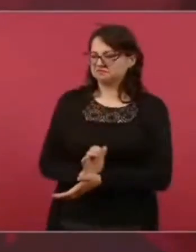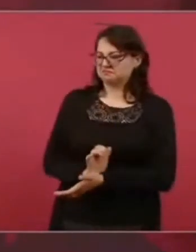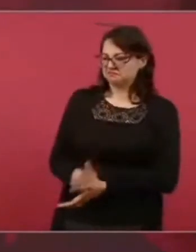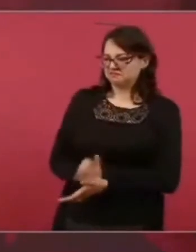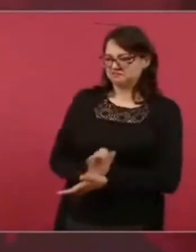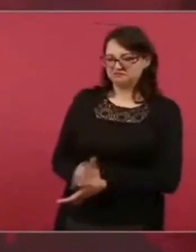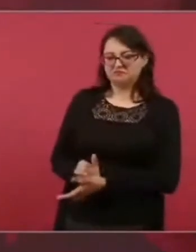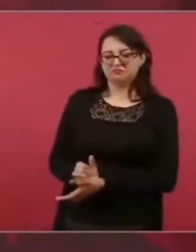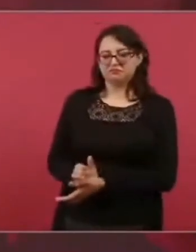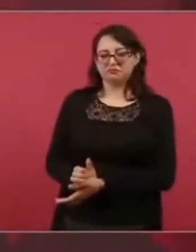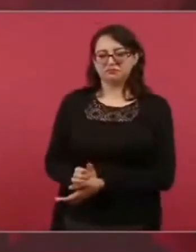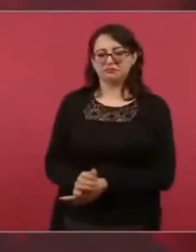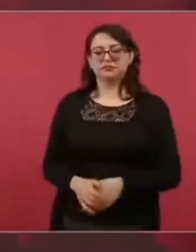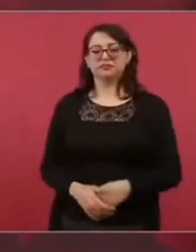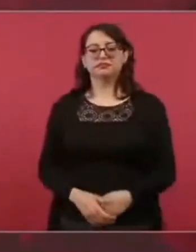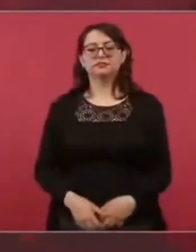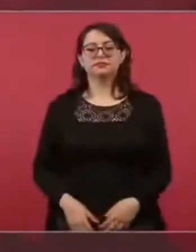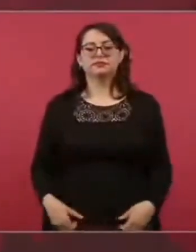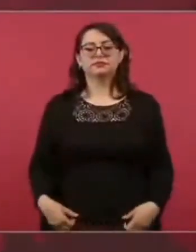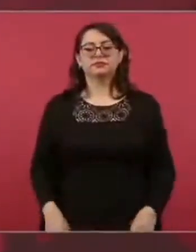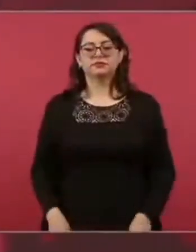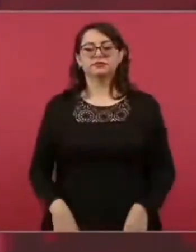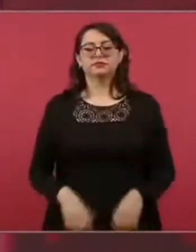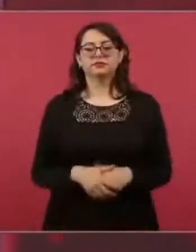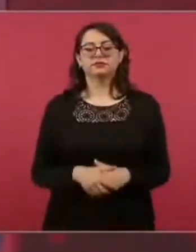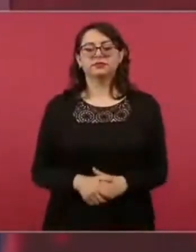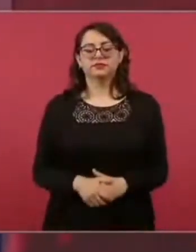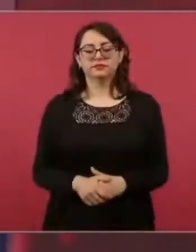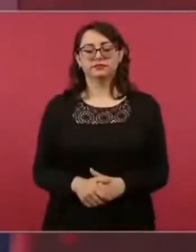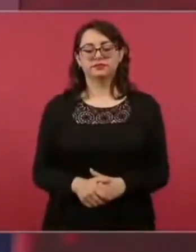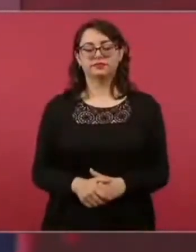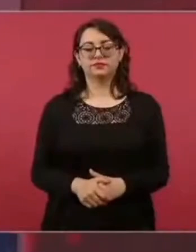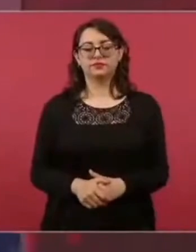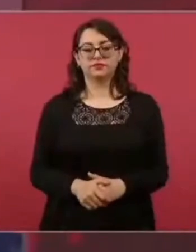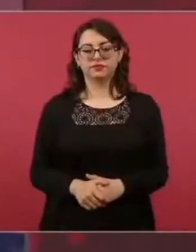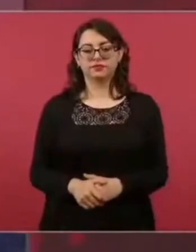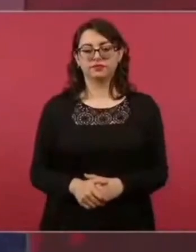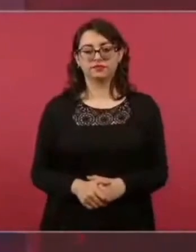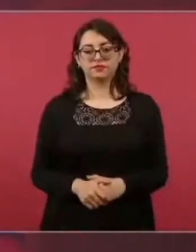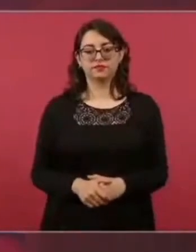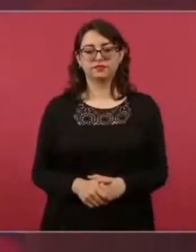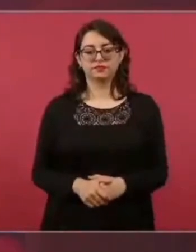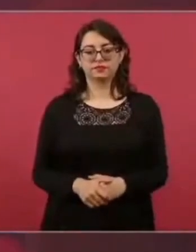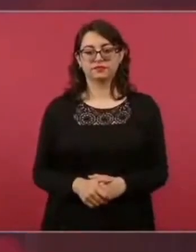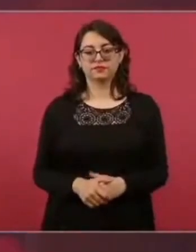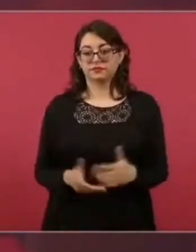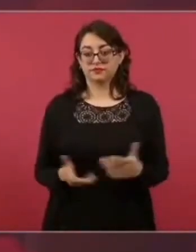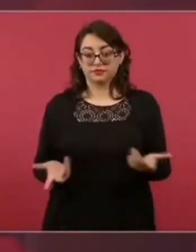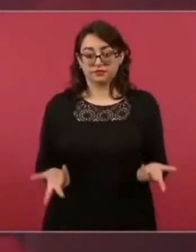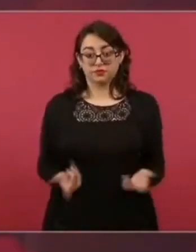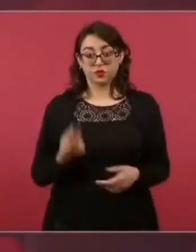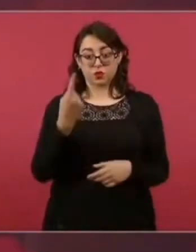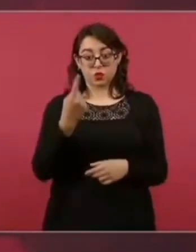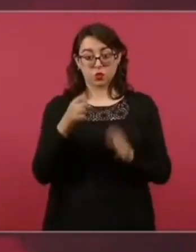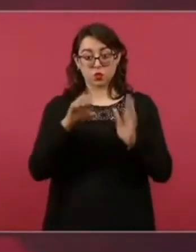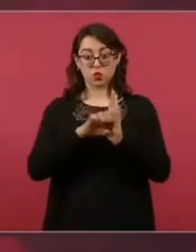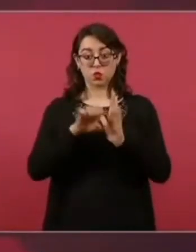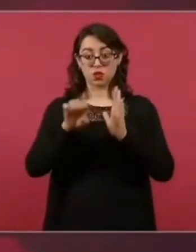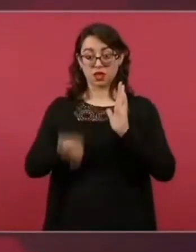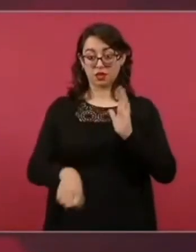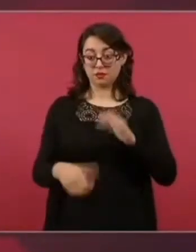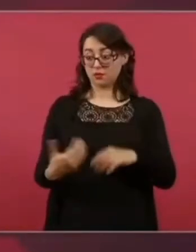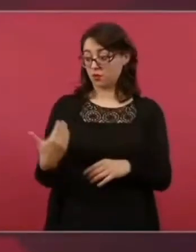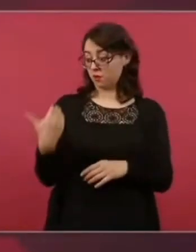pero nada más una pequeña muestra fue el texto de la señora Denise Dresser